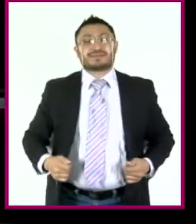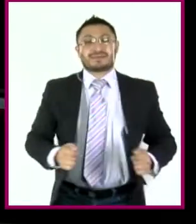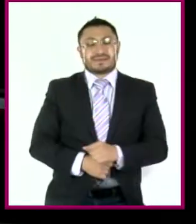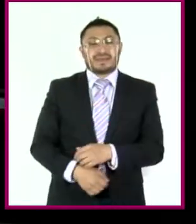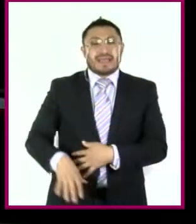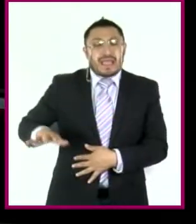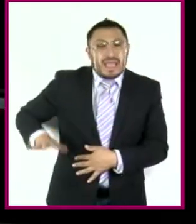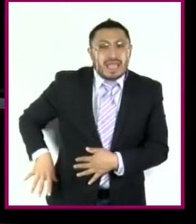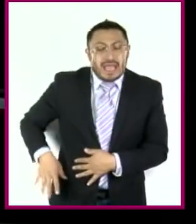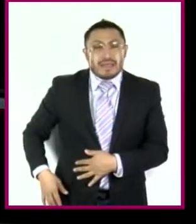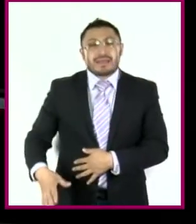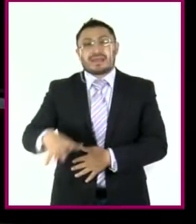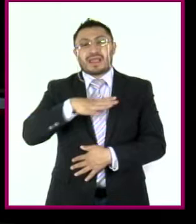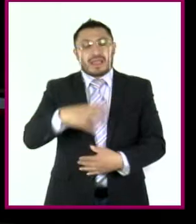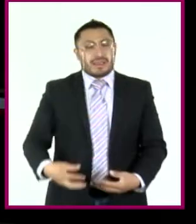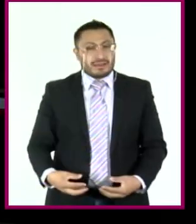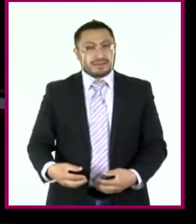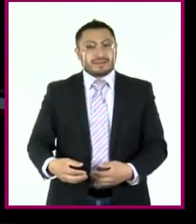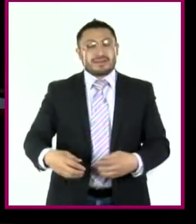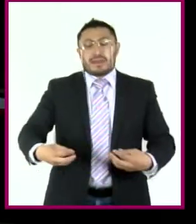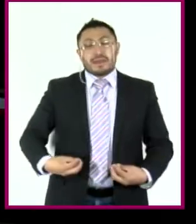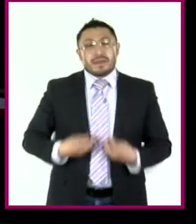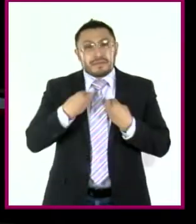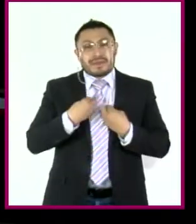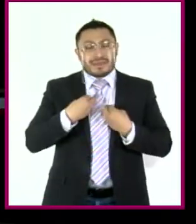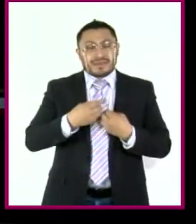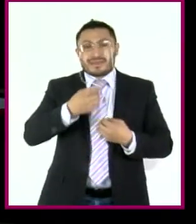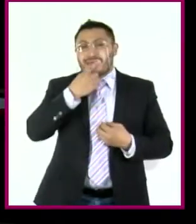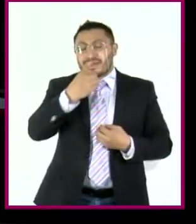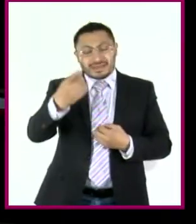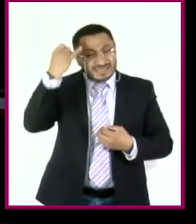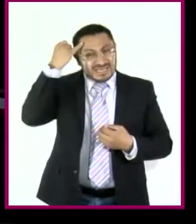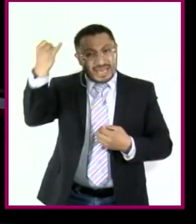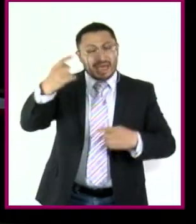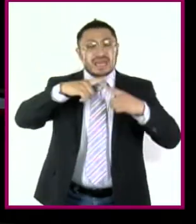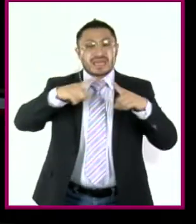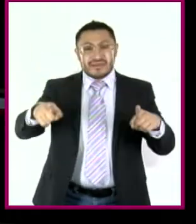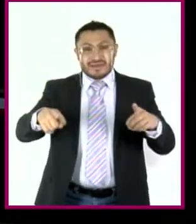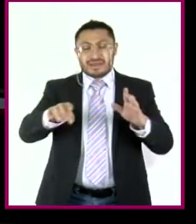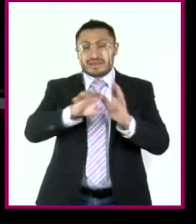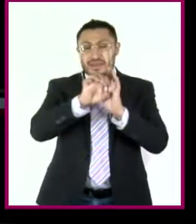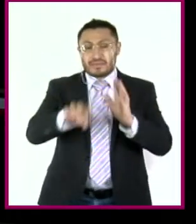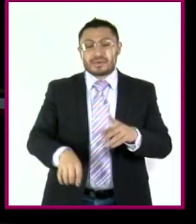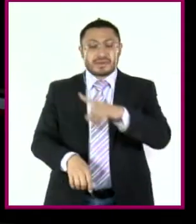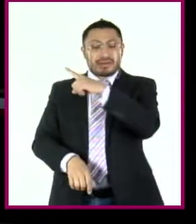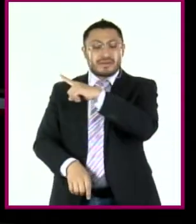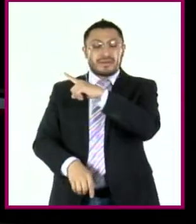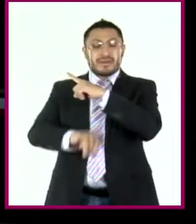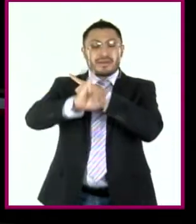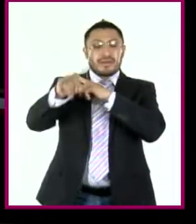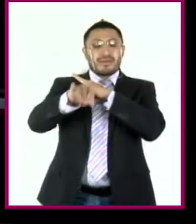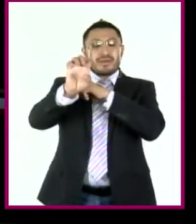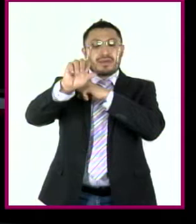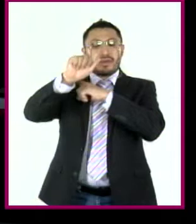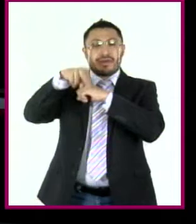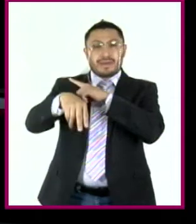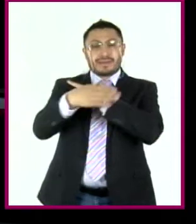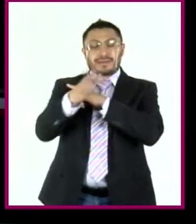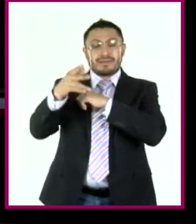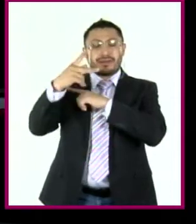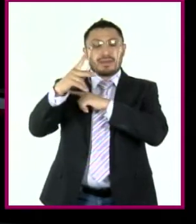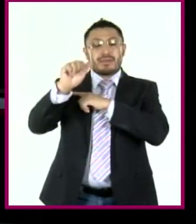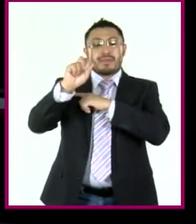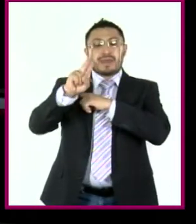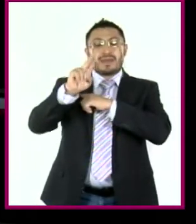el existencialismo aportó una perspectiva diferente. De acuerdo con Jean-Paul Sartre, no